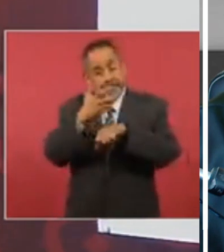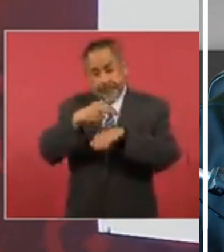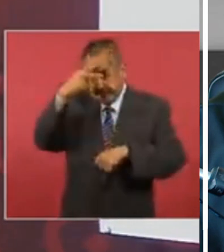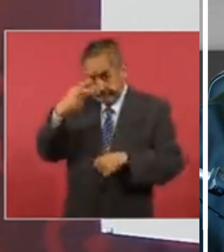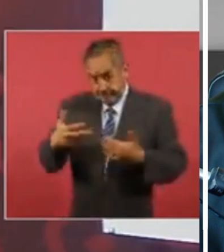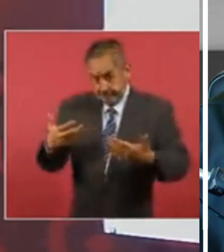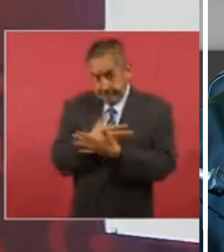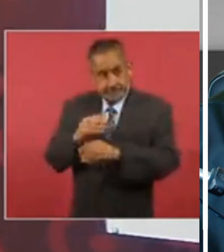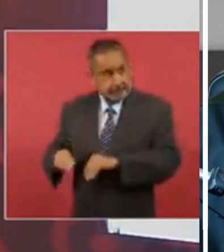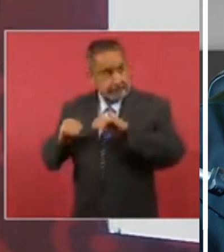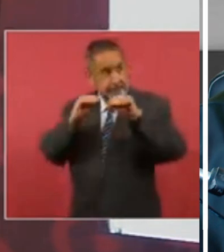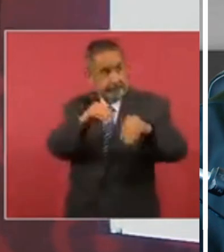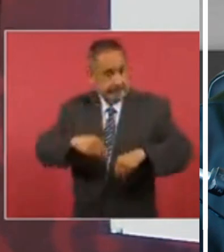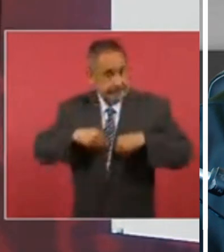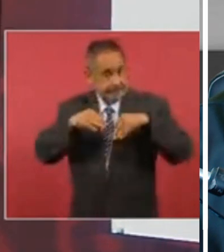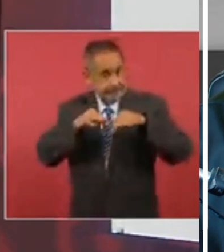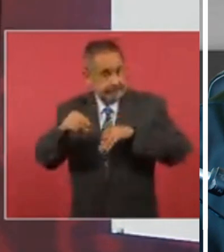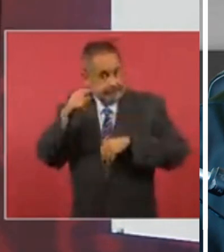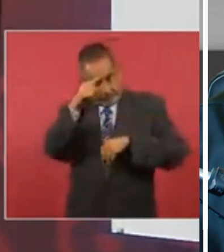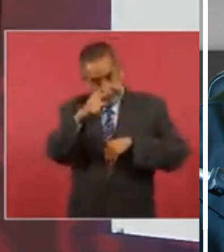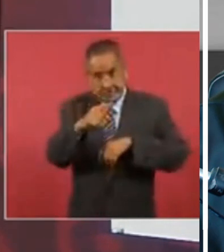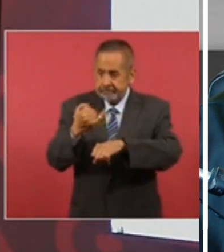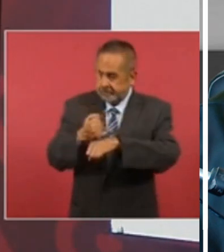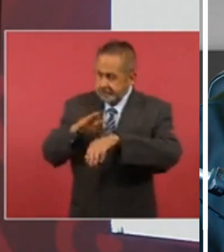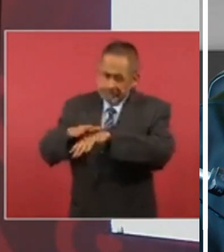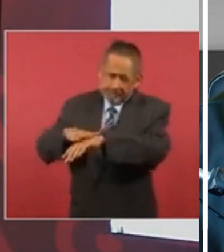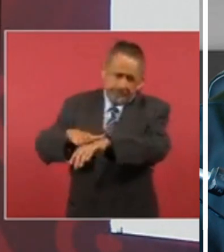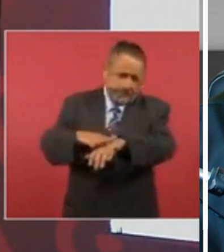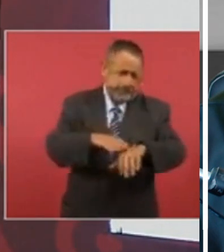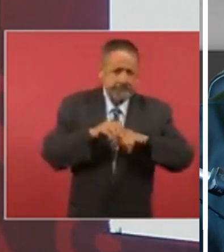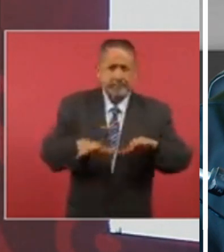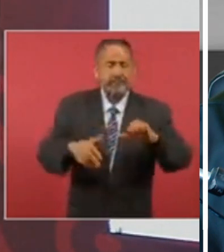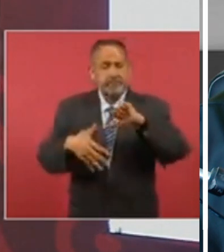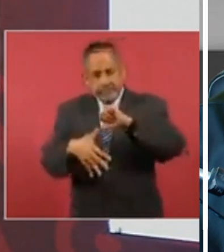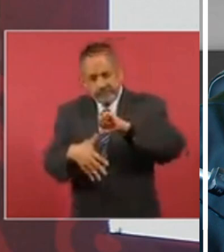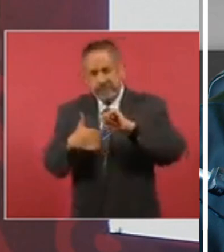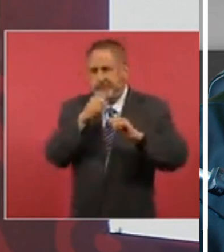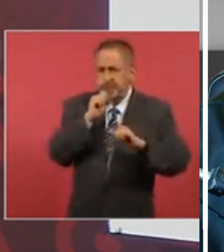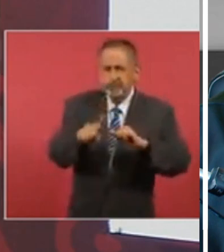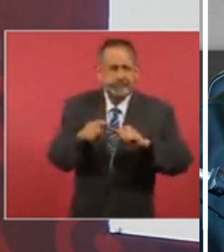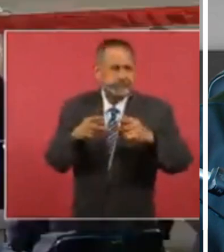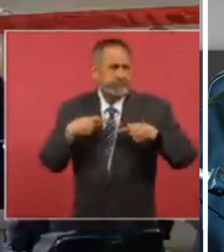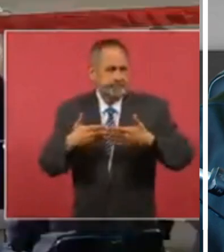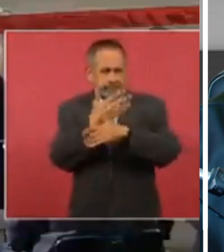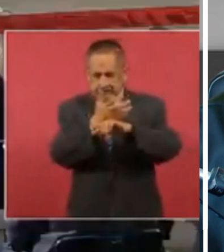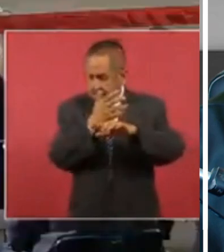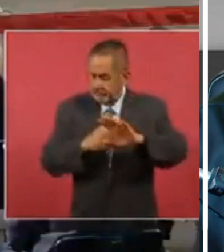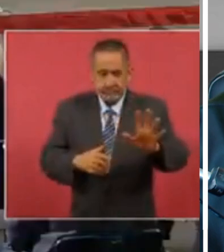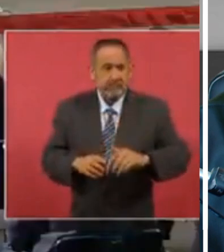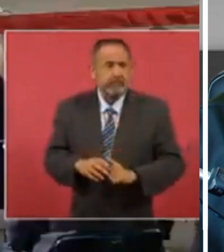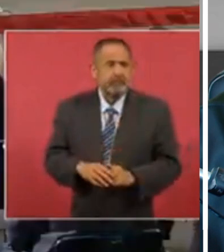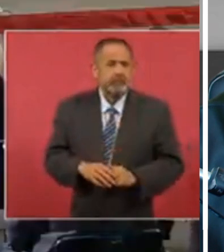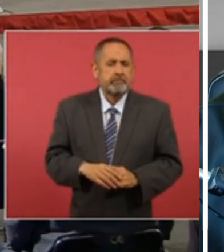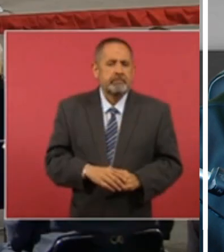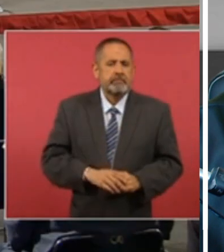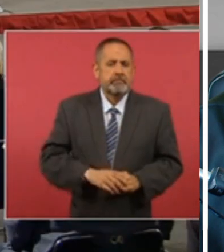y a todos los latinoamericanos y también a los estadounidenses de